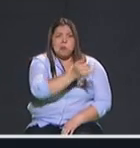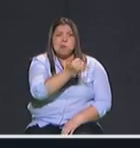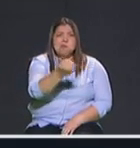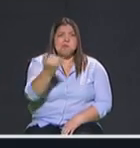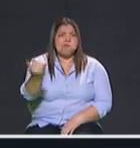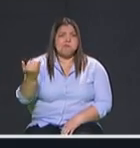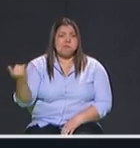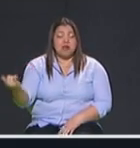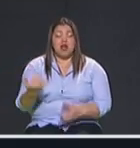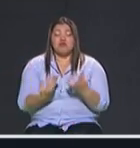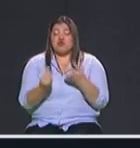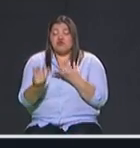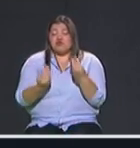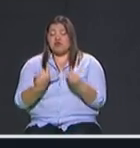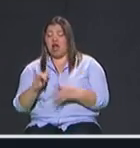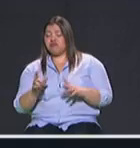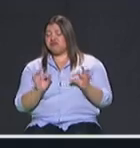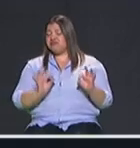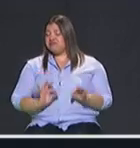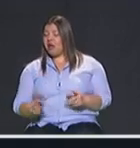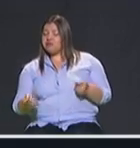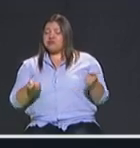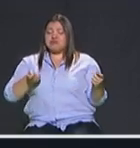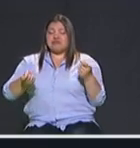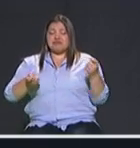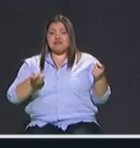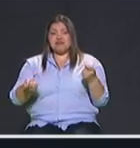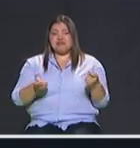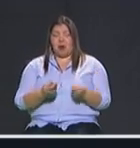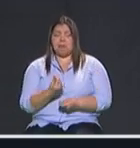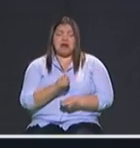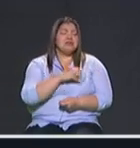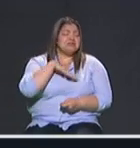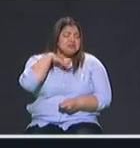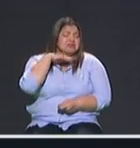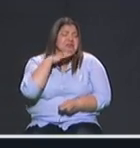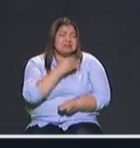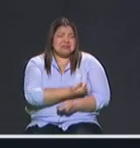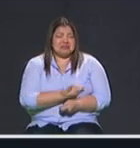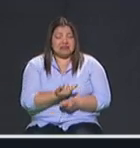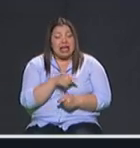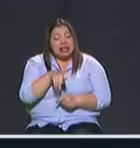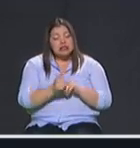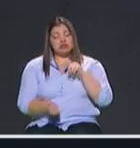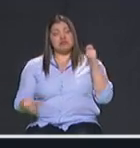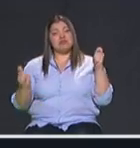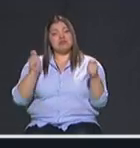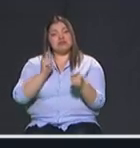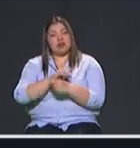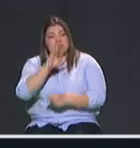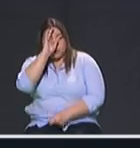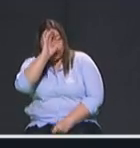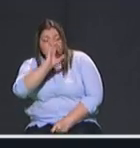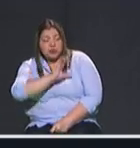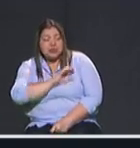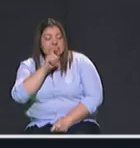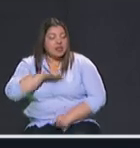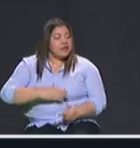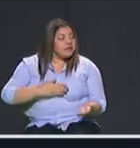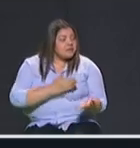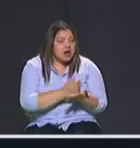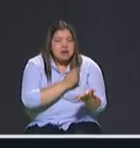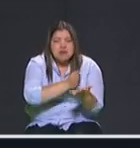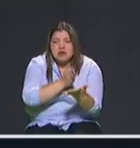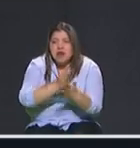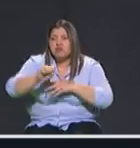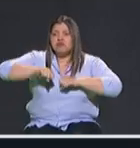estructuras criminales ya muy organizadas llenas además de recursos económicos entonces esos cambios en la operatividad policial una policía que esté más activa que esté